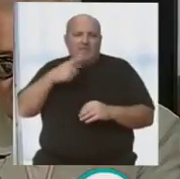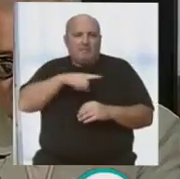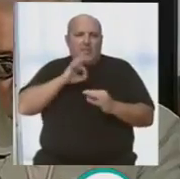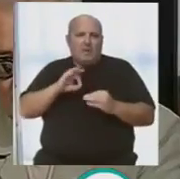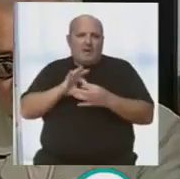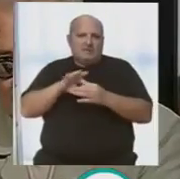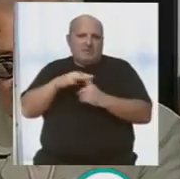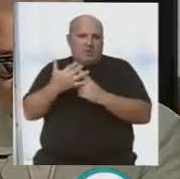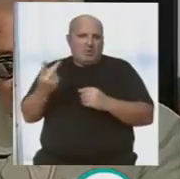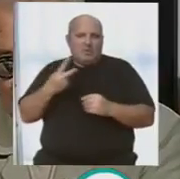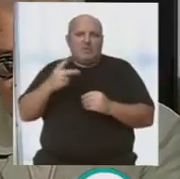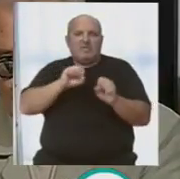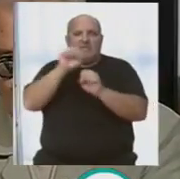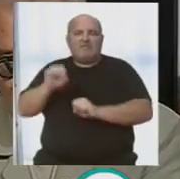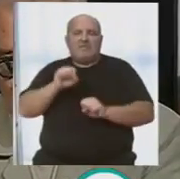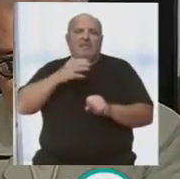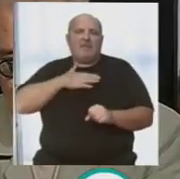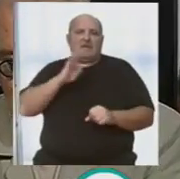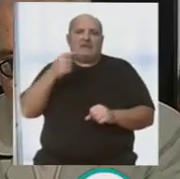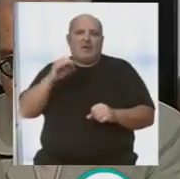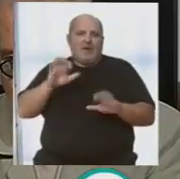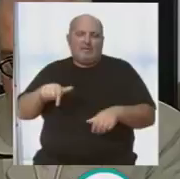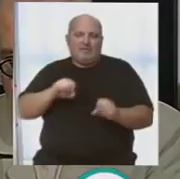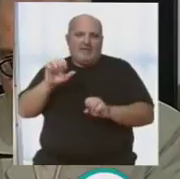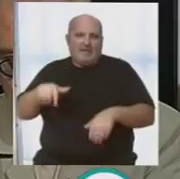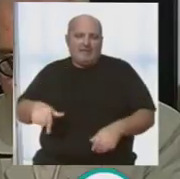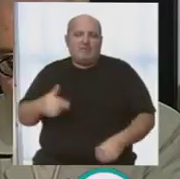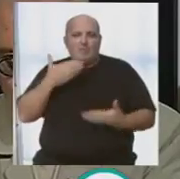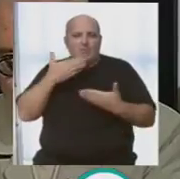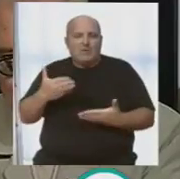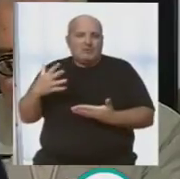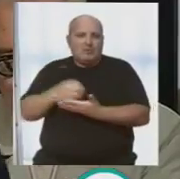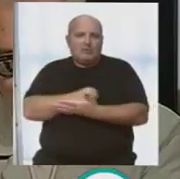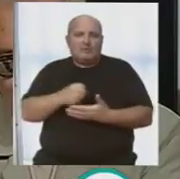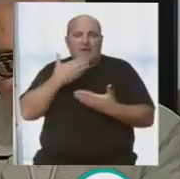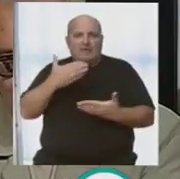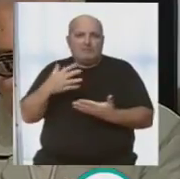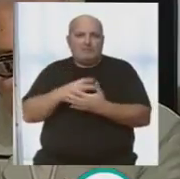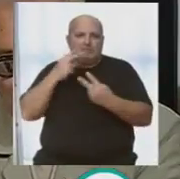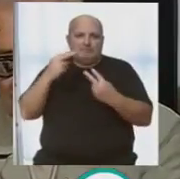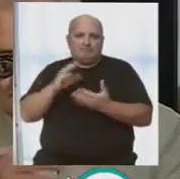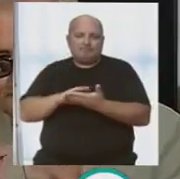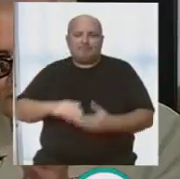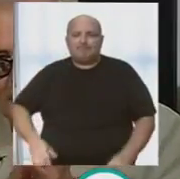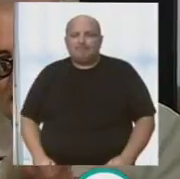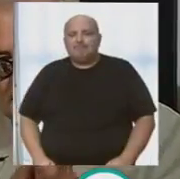misma inquietud, que es defender nuestro tango y es defender a Cádiz. Así que muchas gracias a todos y gracias por vuestro apoyo.